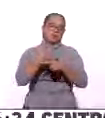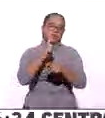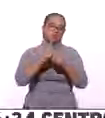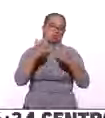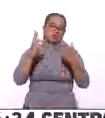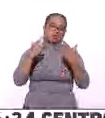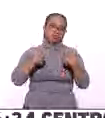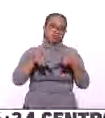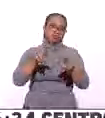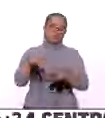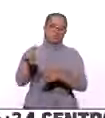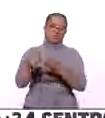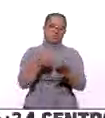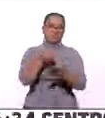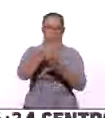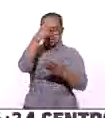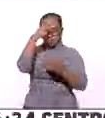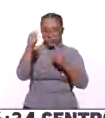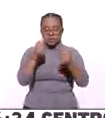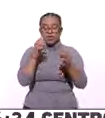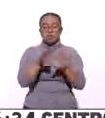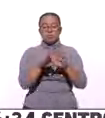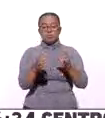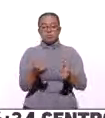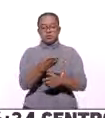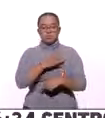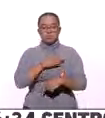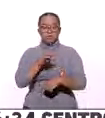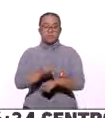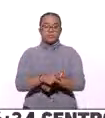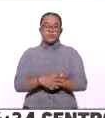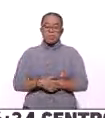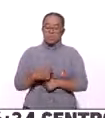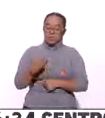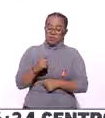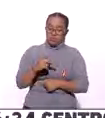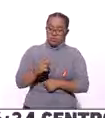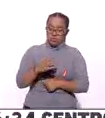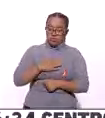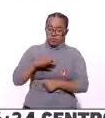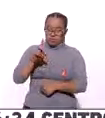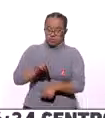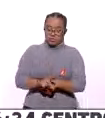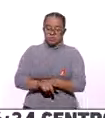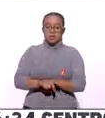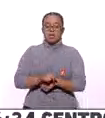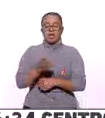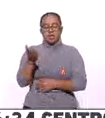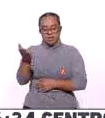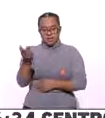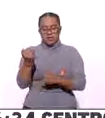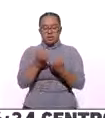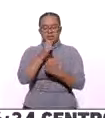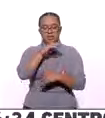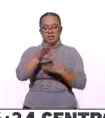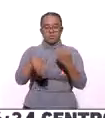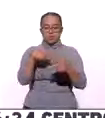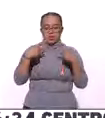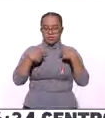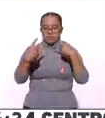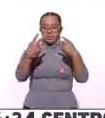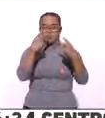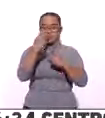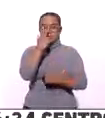de la Ciudad de México. ¿Qué tal? Buenos días. Guadalupe, muy buenos días, muy buenos días a ti y a todo tu auditorio.